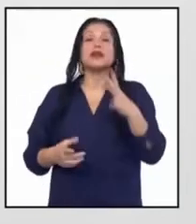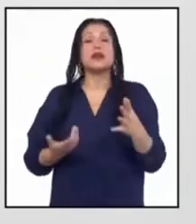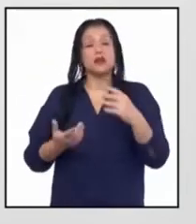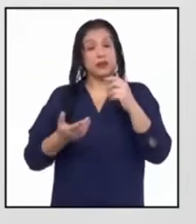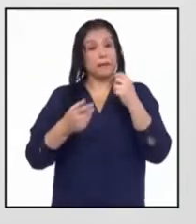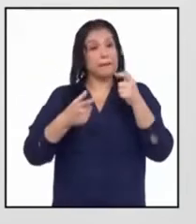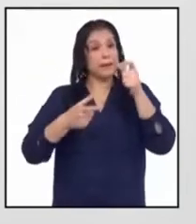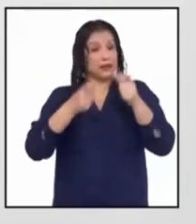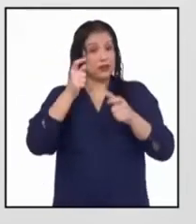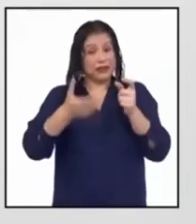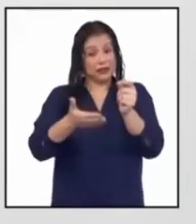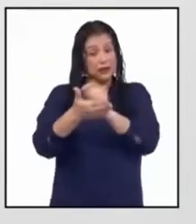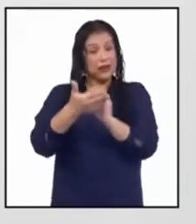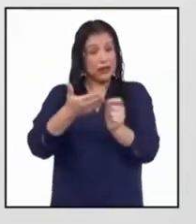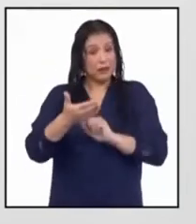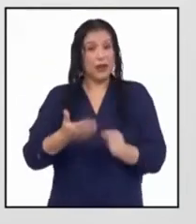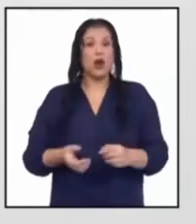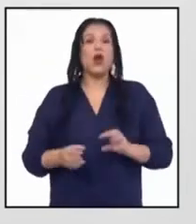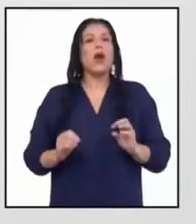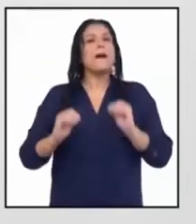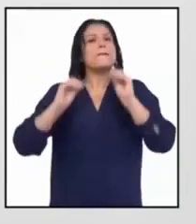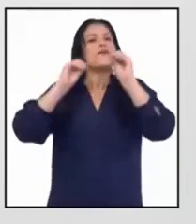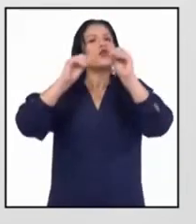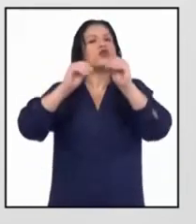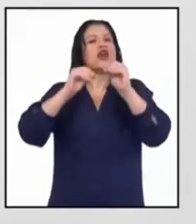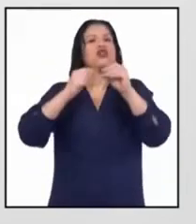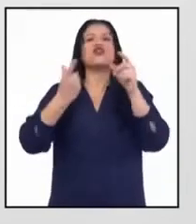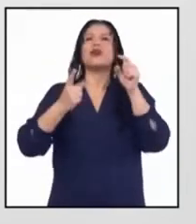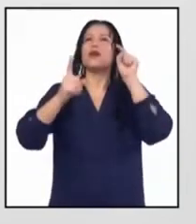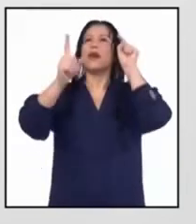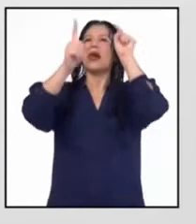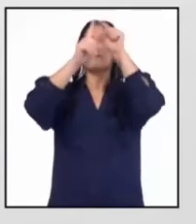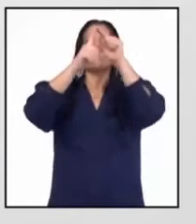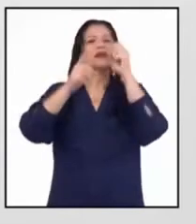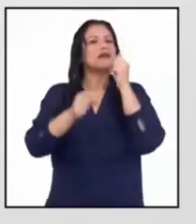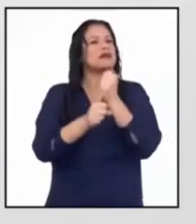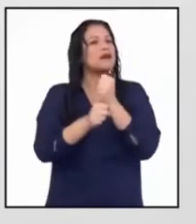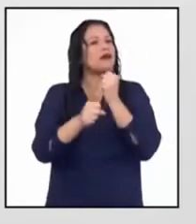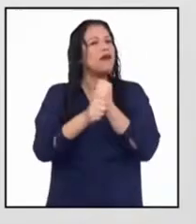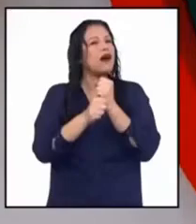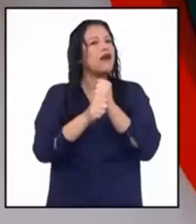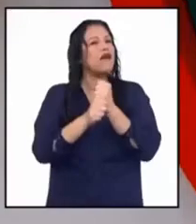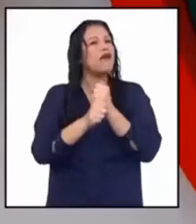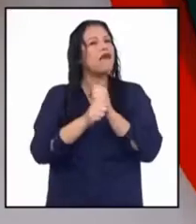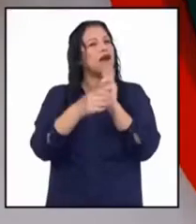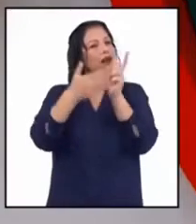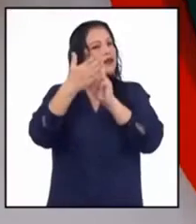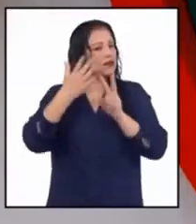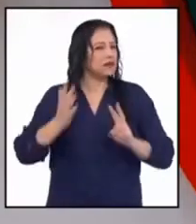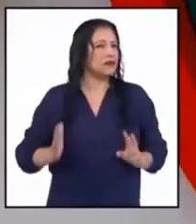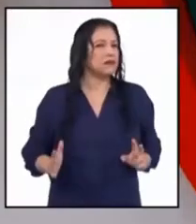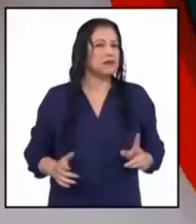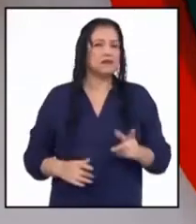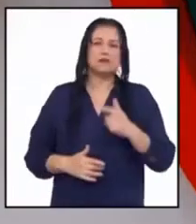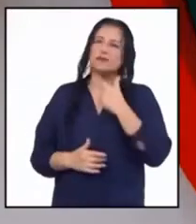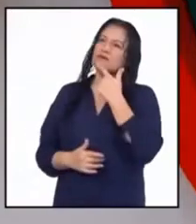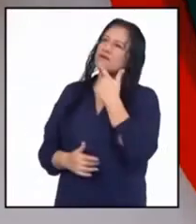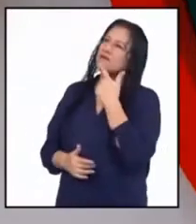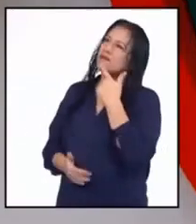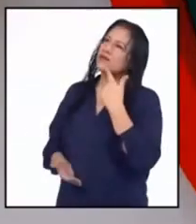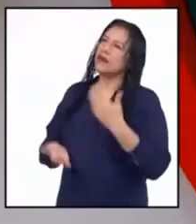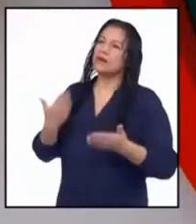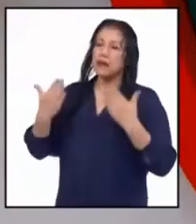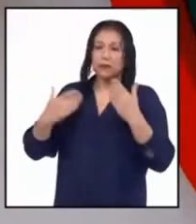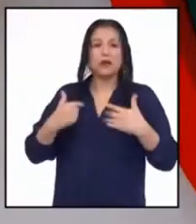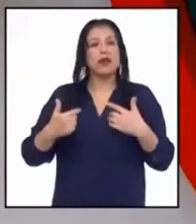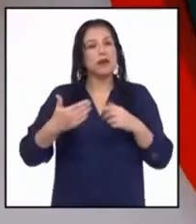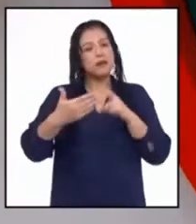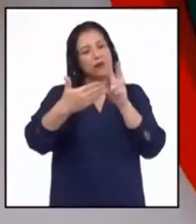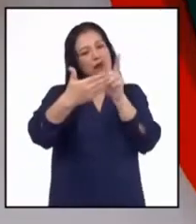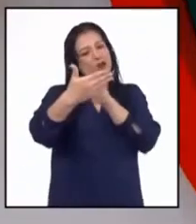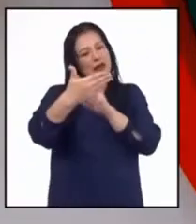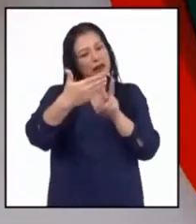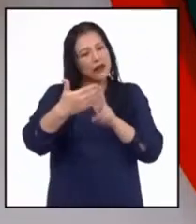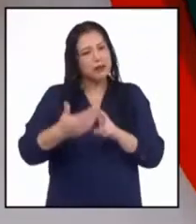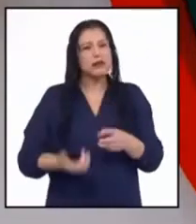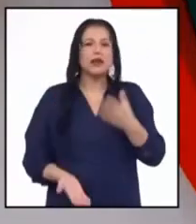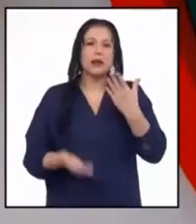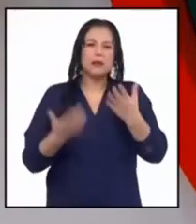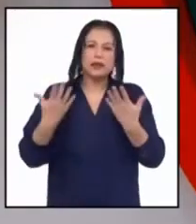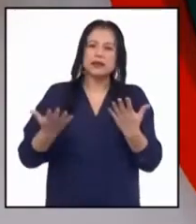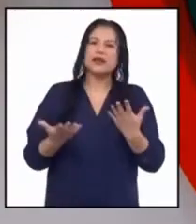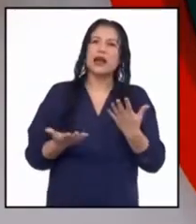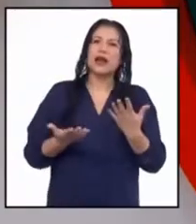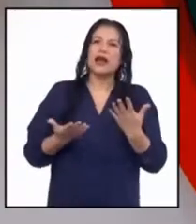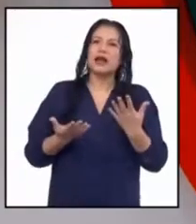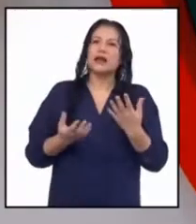tema de las metas ocupacionales dentro de esta pregunta? ¿Será porque en el texto se habla de aquella idea que